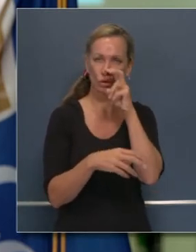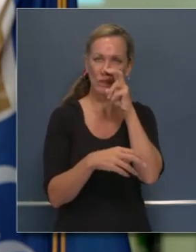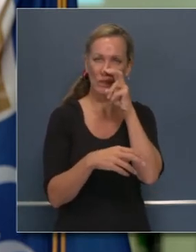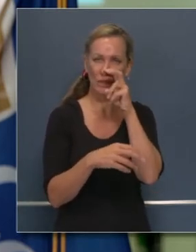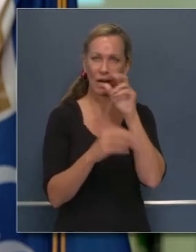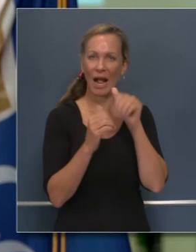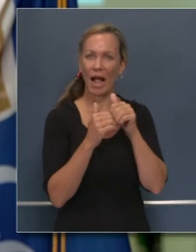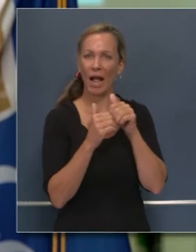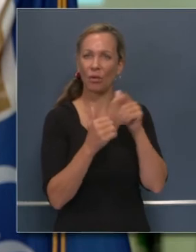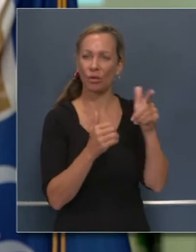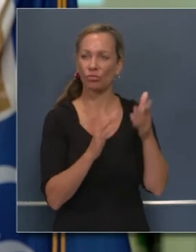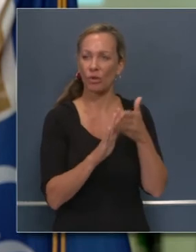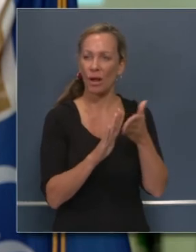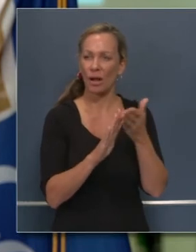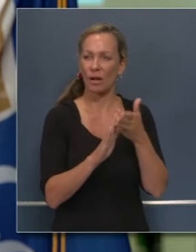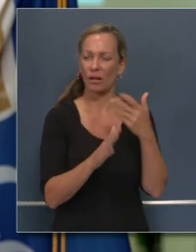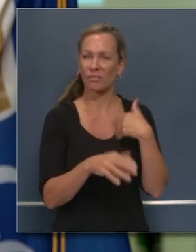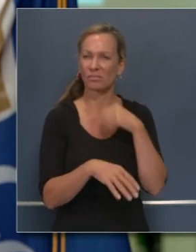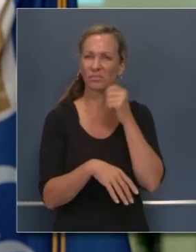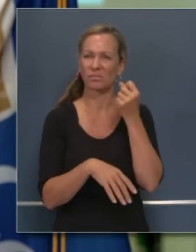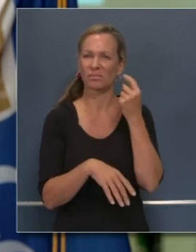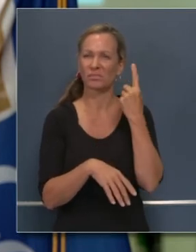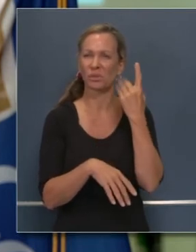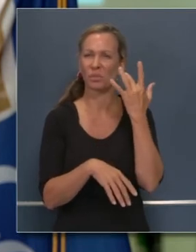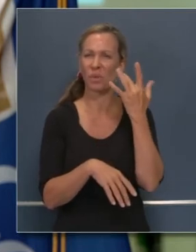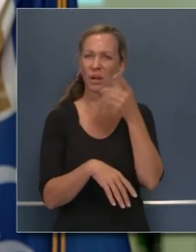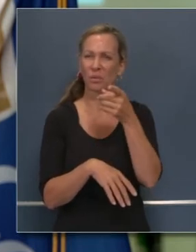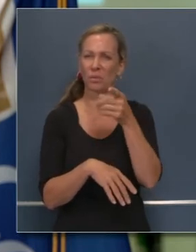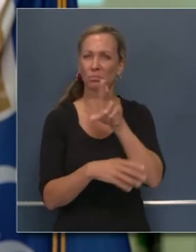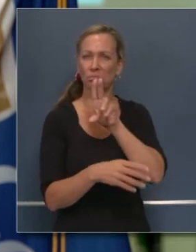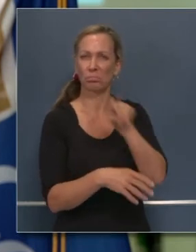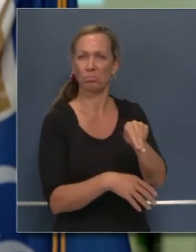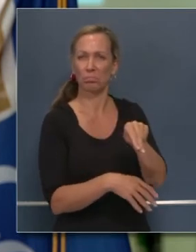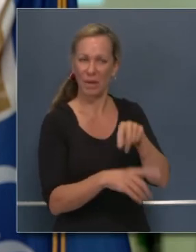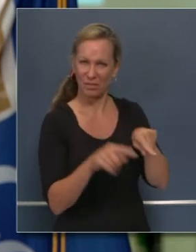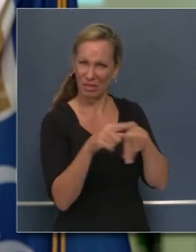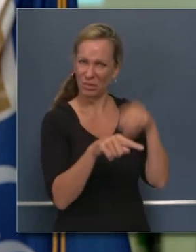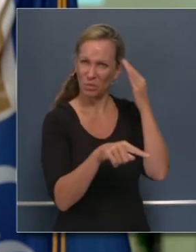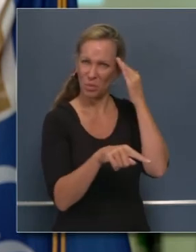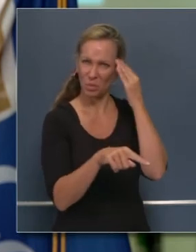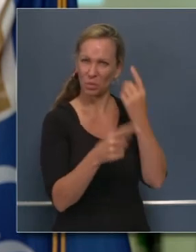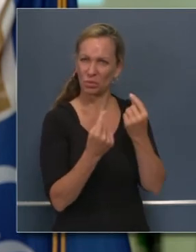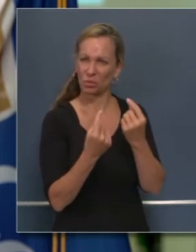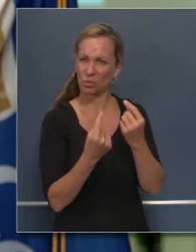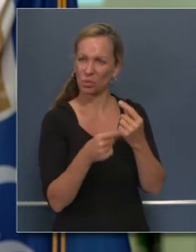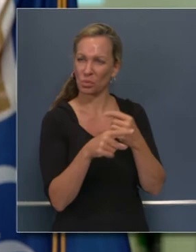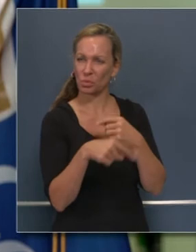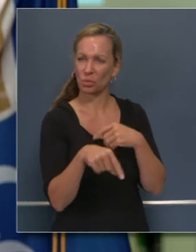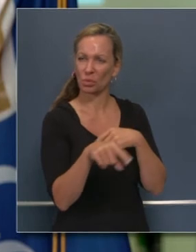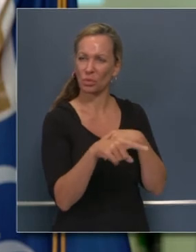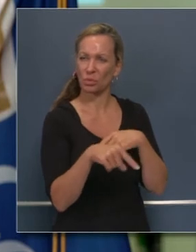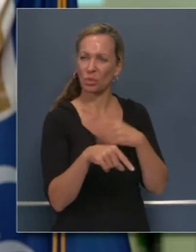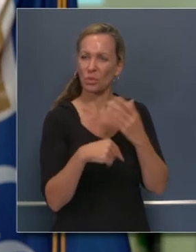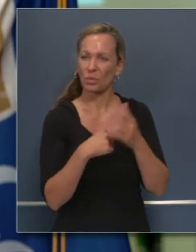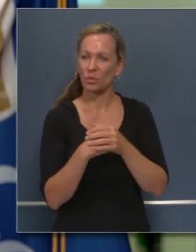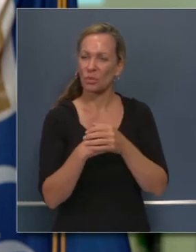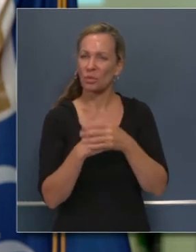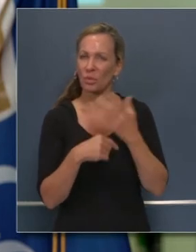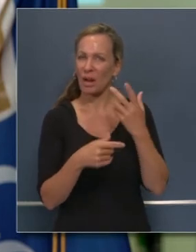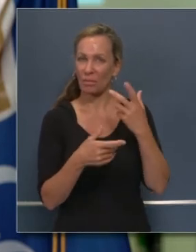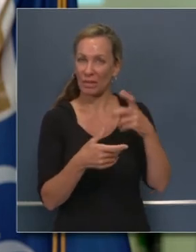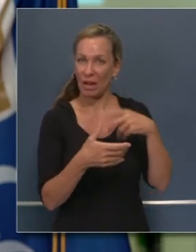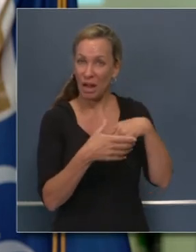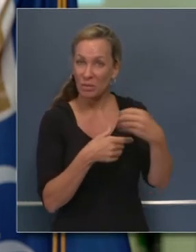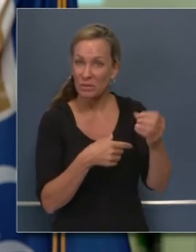protocolos mucho más severos y no comprenden por qué no pueden abrir sus negocios. Algunos están trabajando sobre